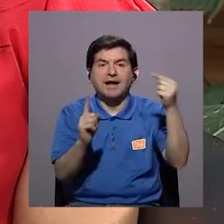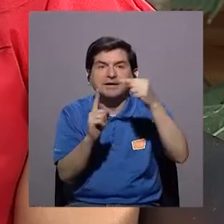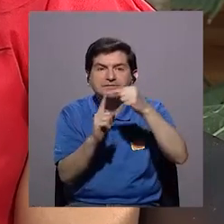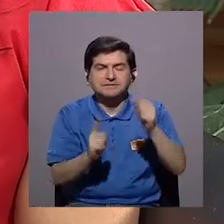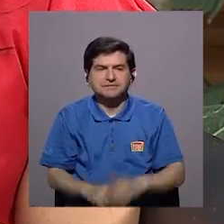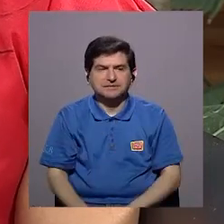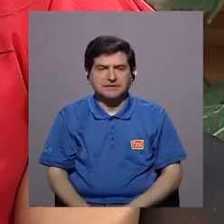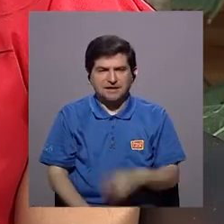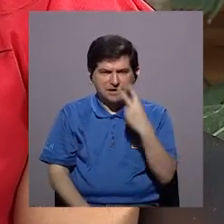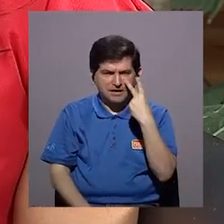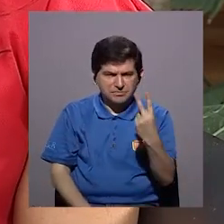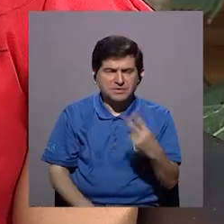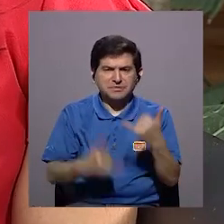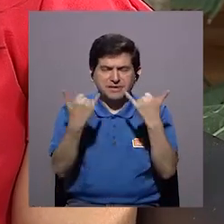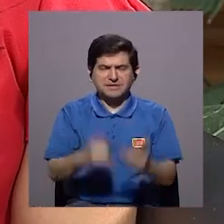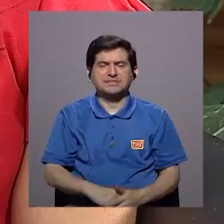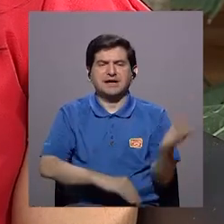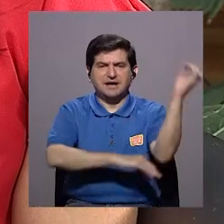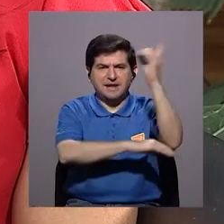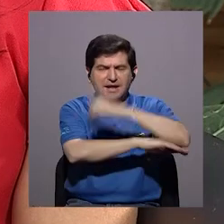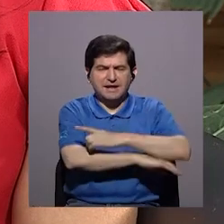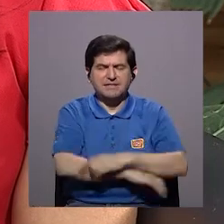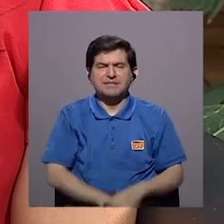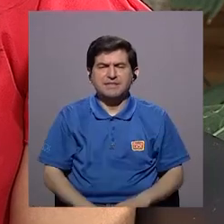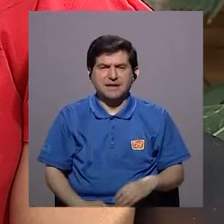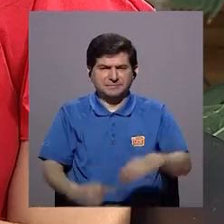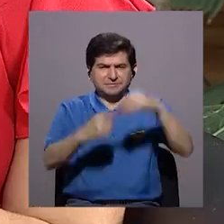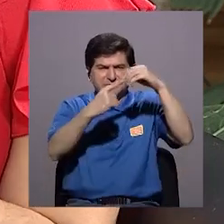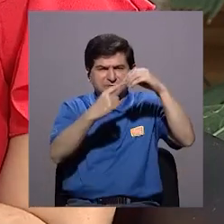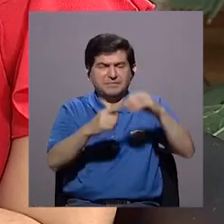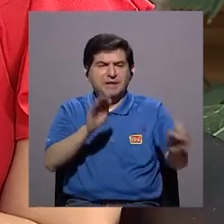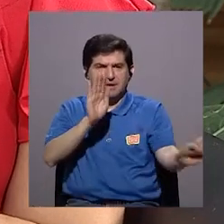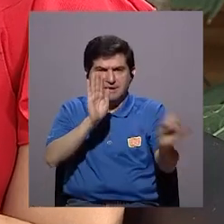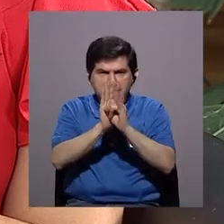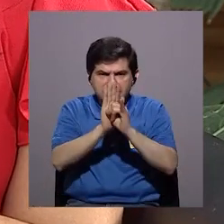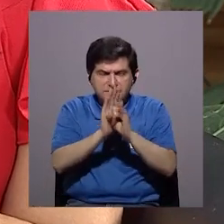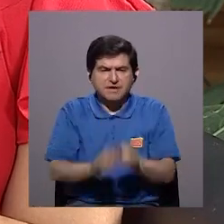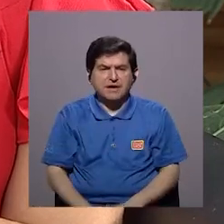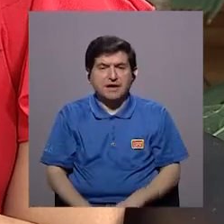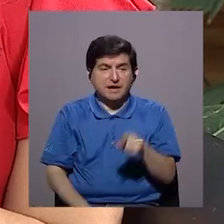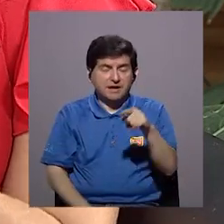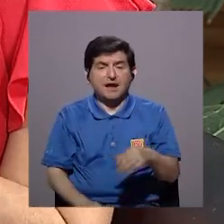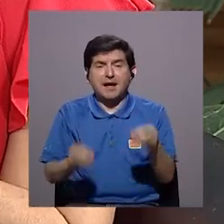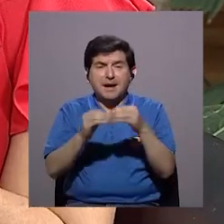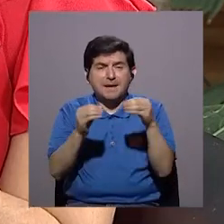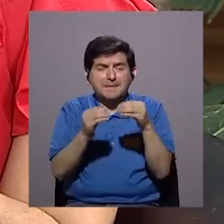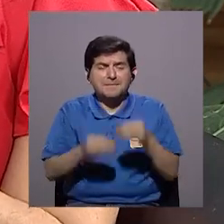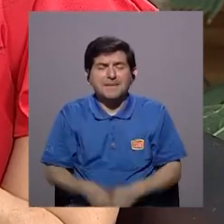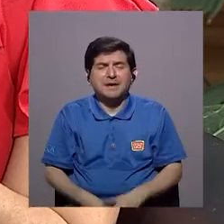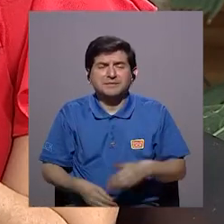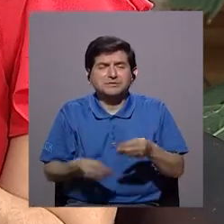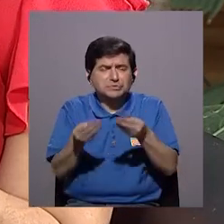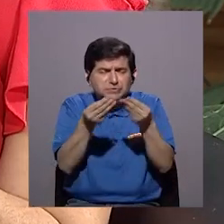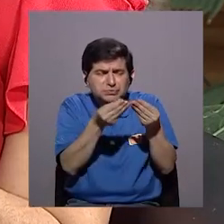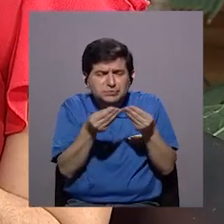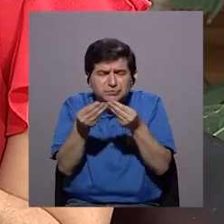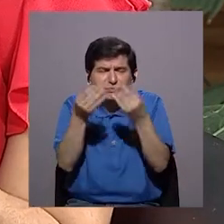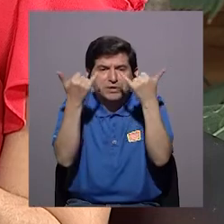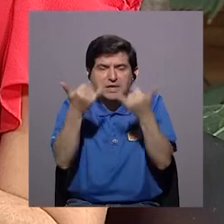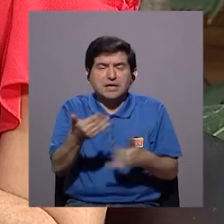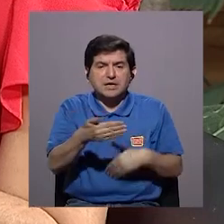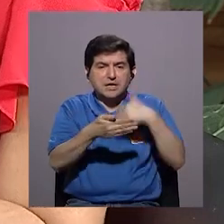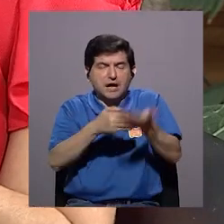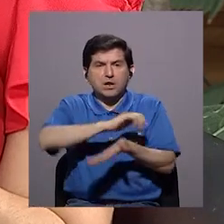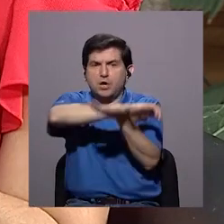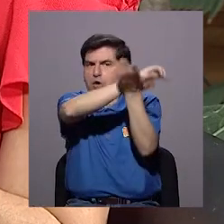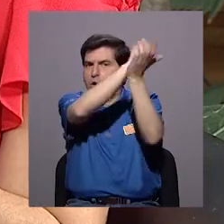hasta ver que se llegue al día pico. El día pico se identifica porque es el día de máxima resbalosidad y al